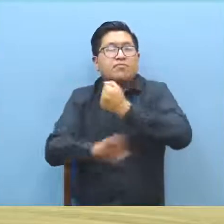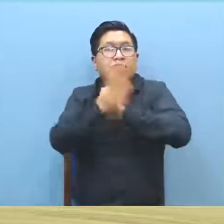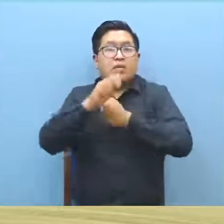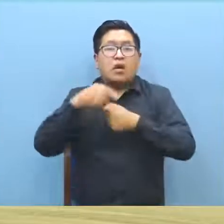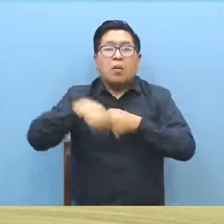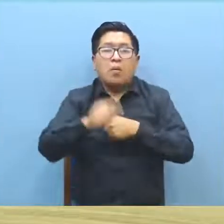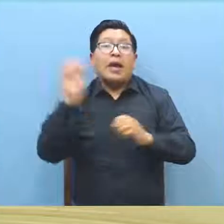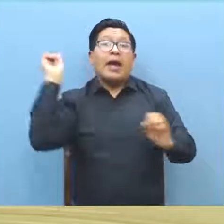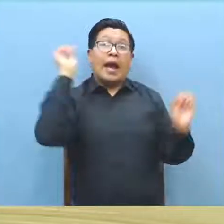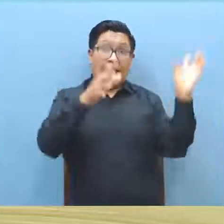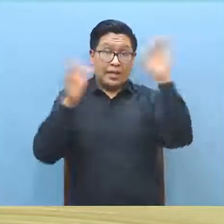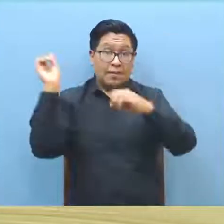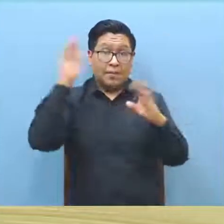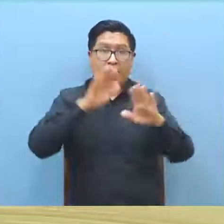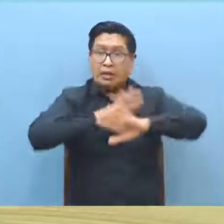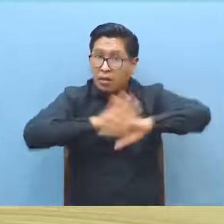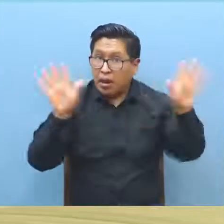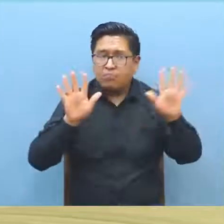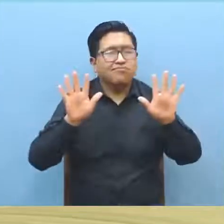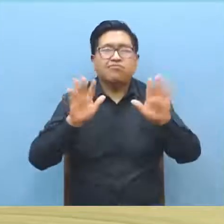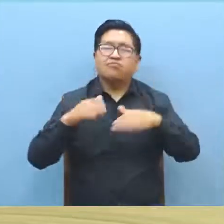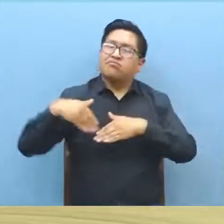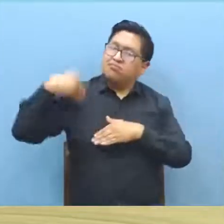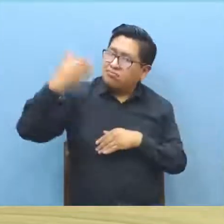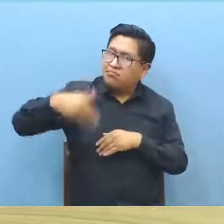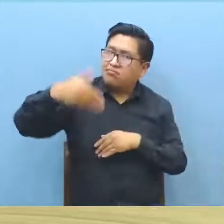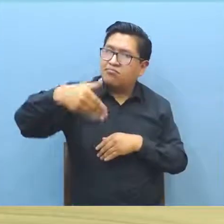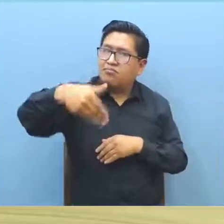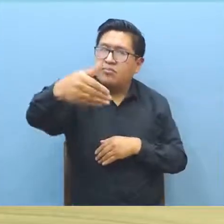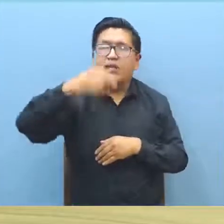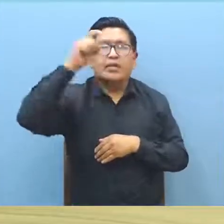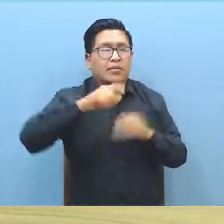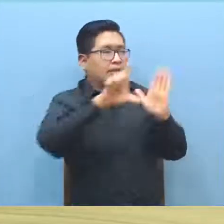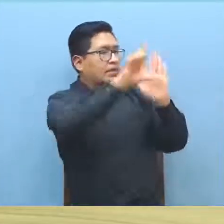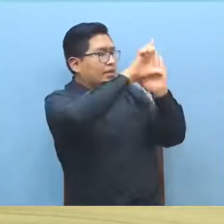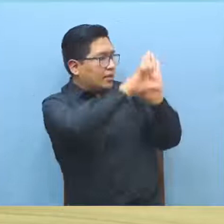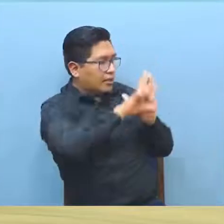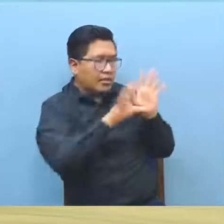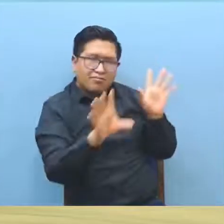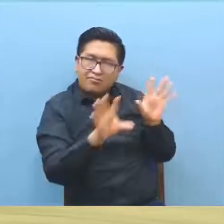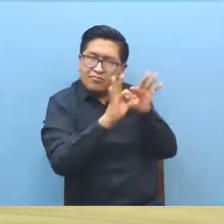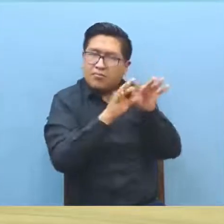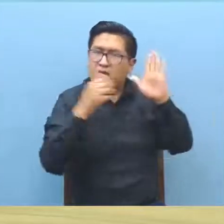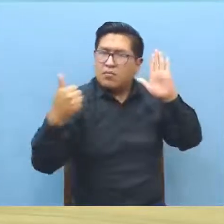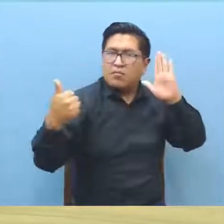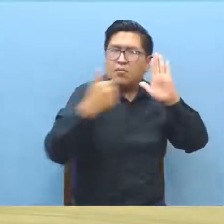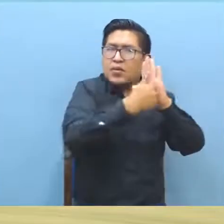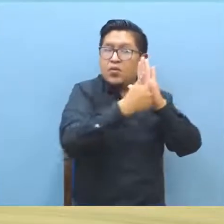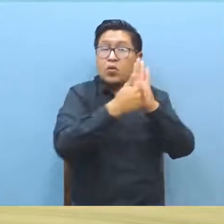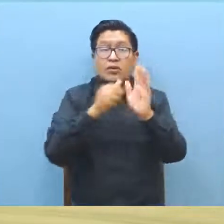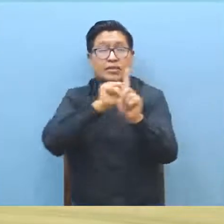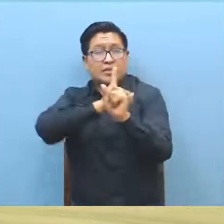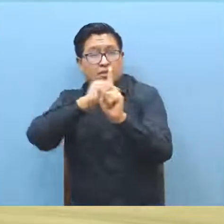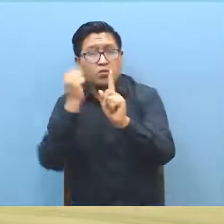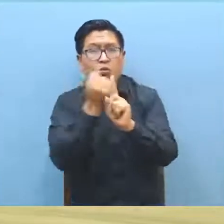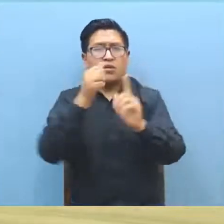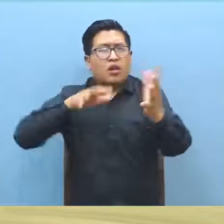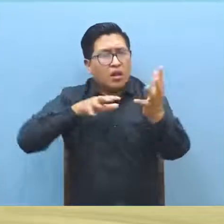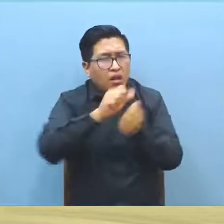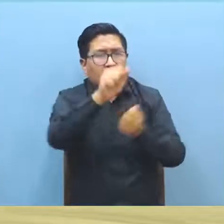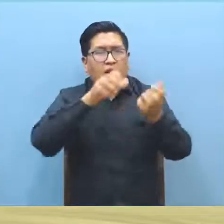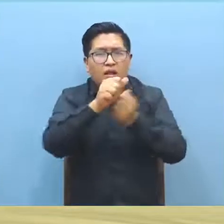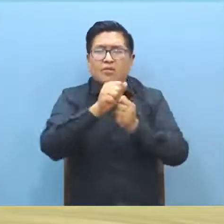tema de carnaval sino que se trabaje de manera continua conforme a normativa para evitar y que esta situación de violencia